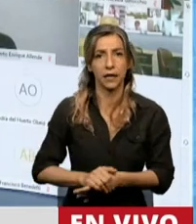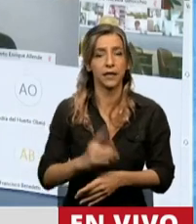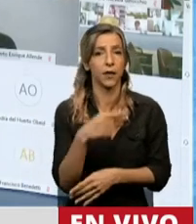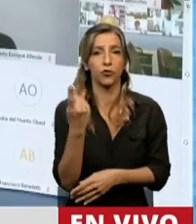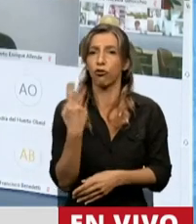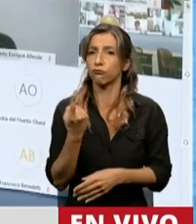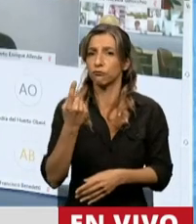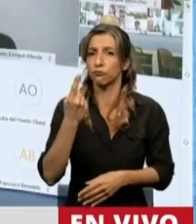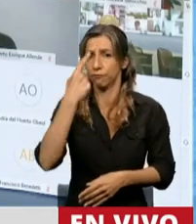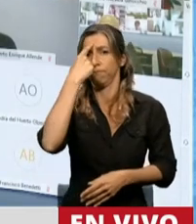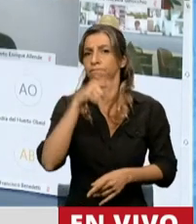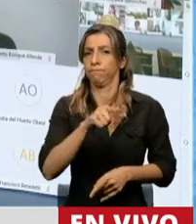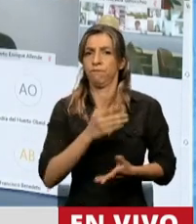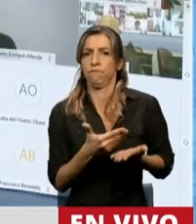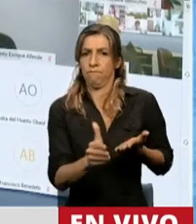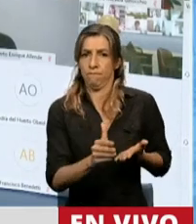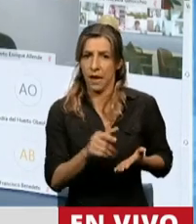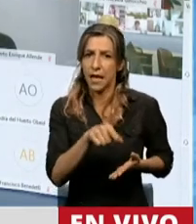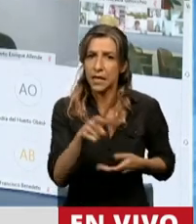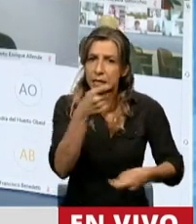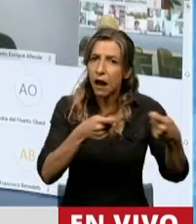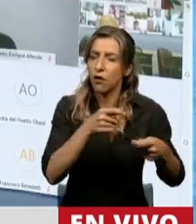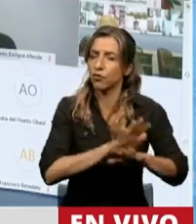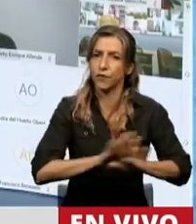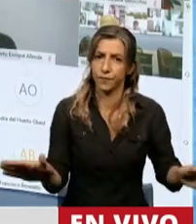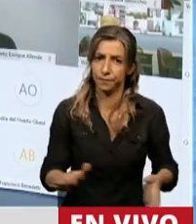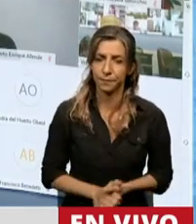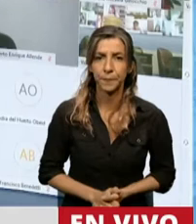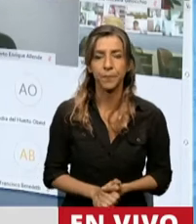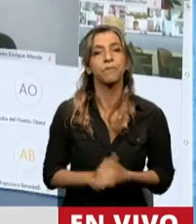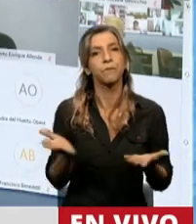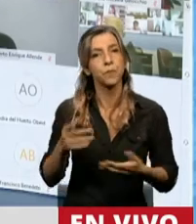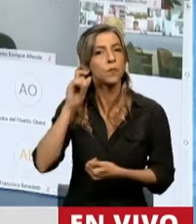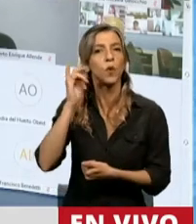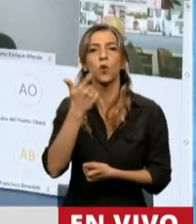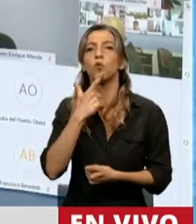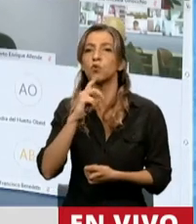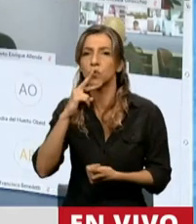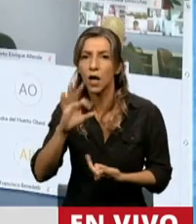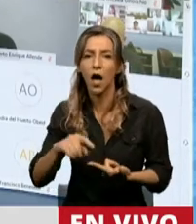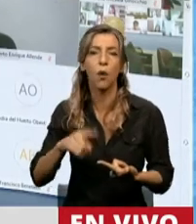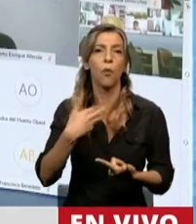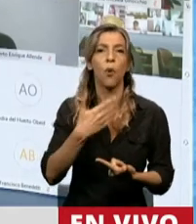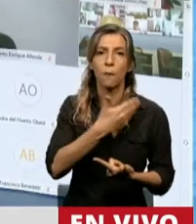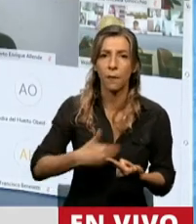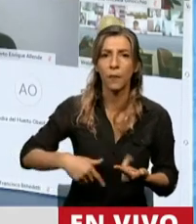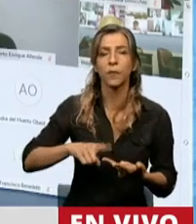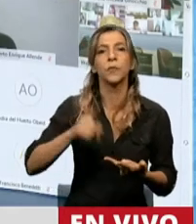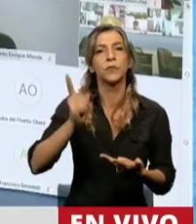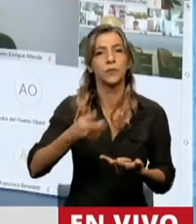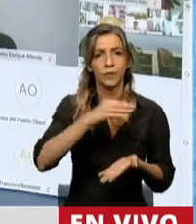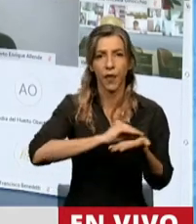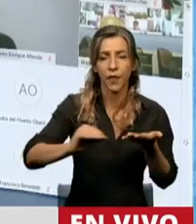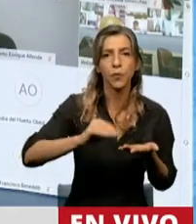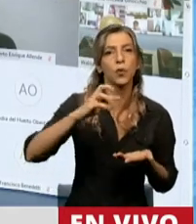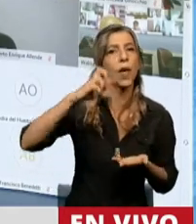contra la trata de personas. Por acciones de Gustavo, del señor presidente y también del trabajo de la diputada Paula Penaca, hemos